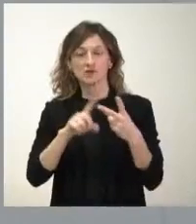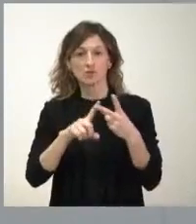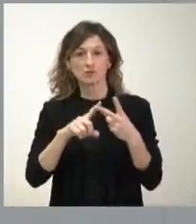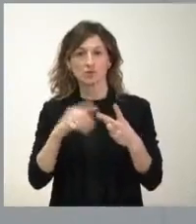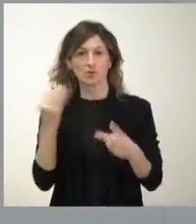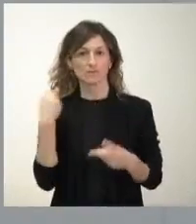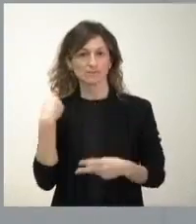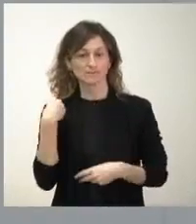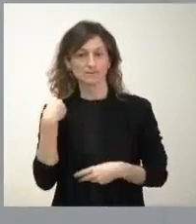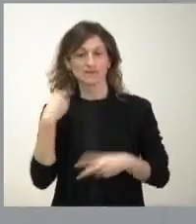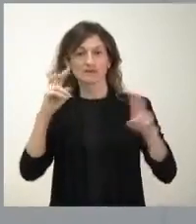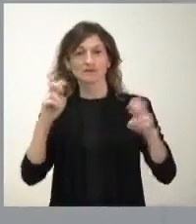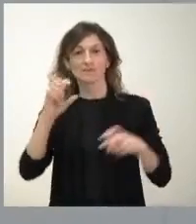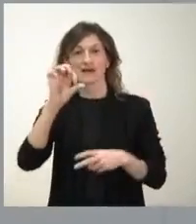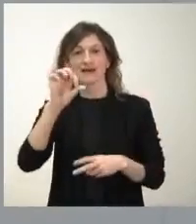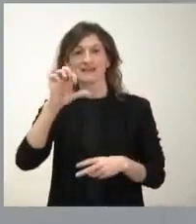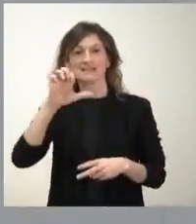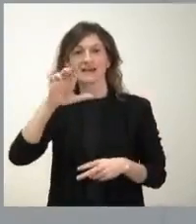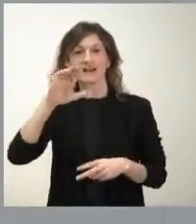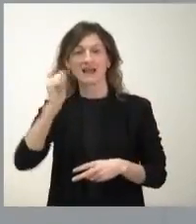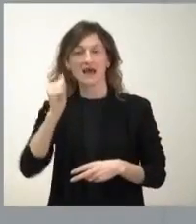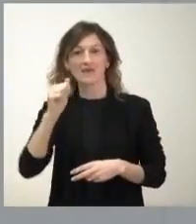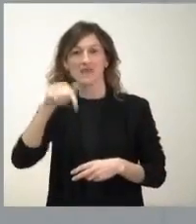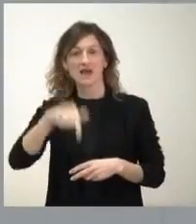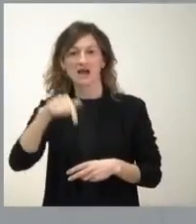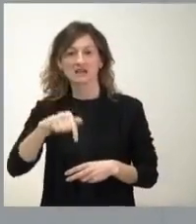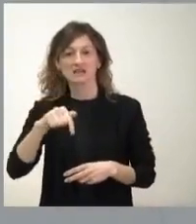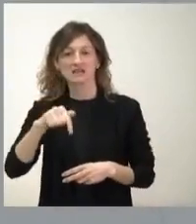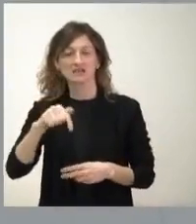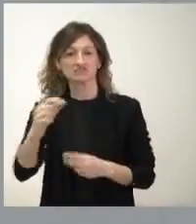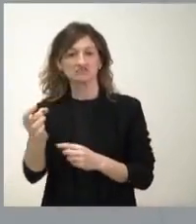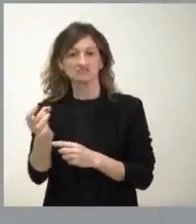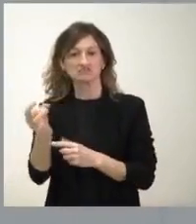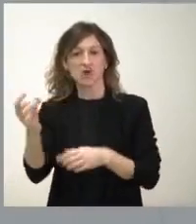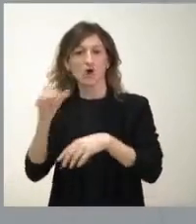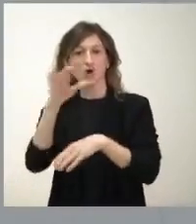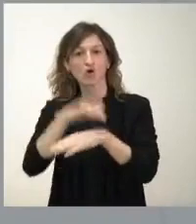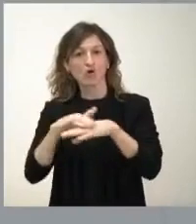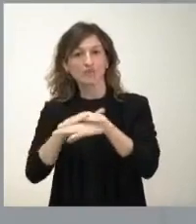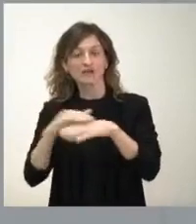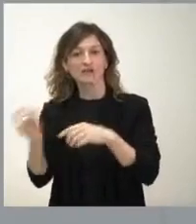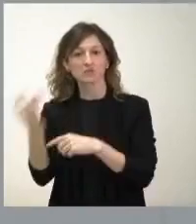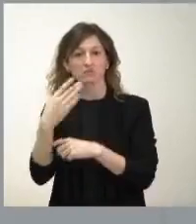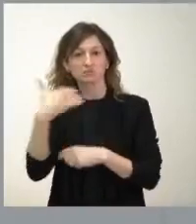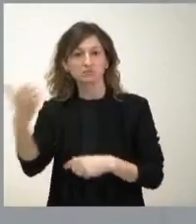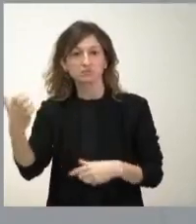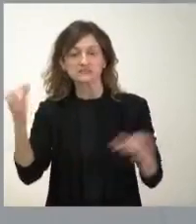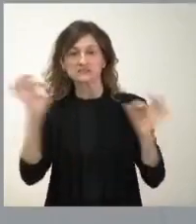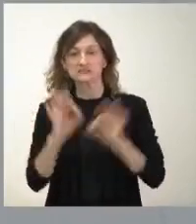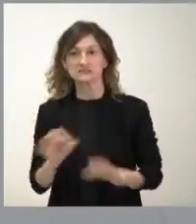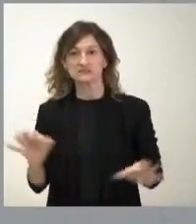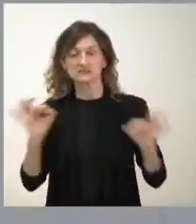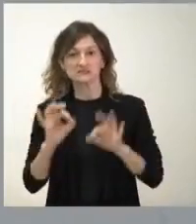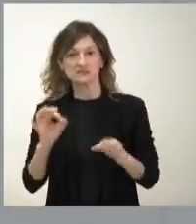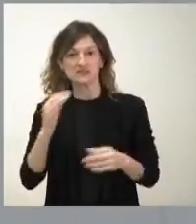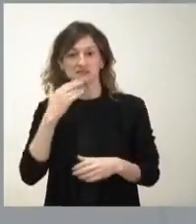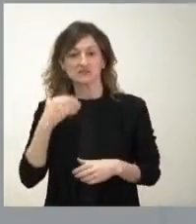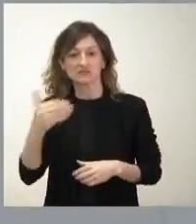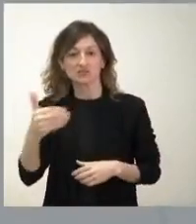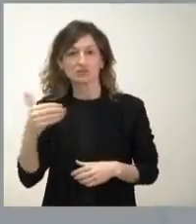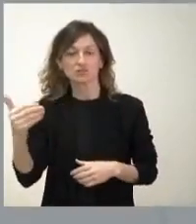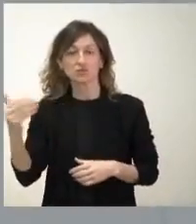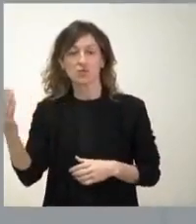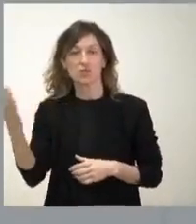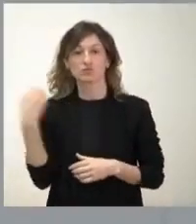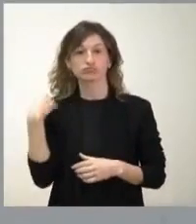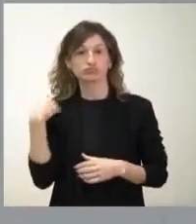Sobre el SERLA, no se ha recibido aquí ningún requerimiento por parte del Gobierno en torno a este asunto. Si se recibe, pues le informaremos.